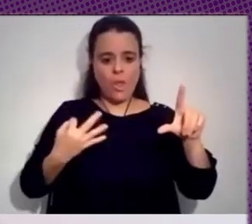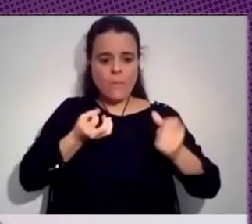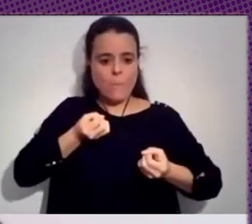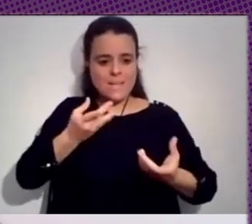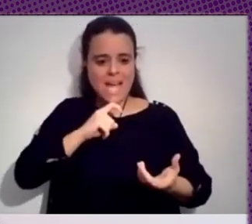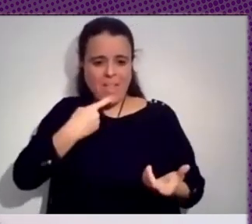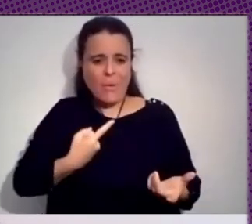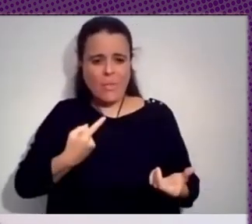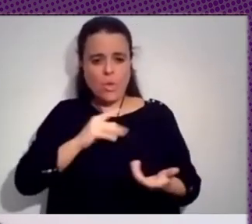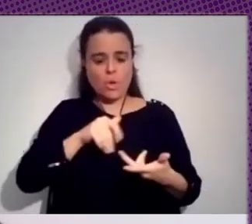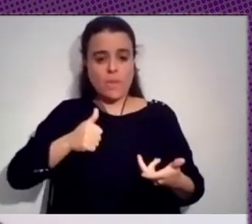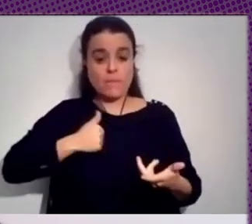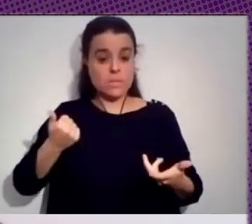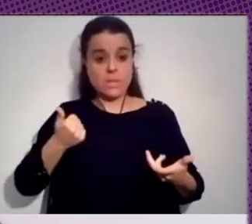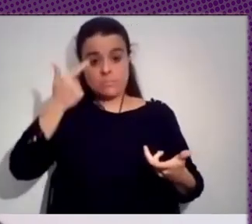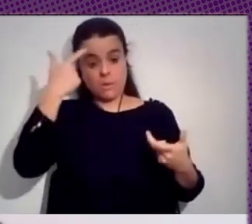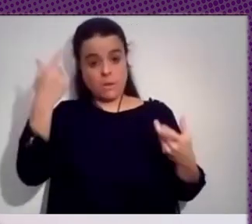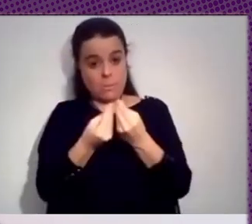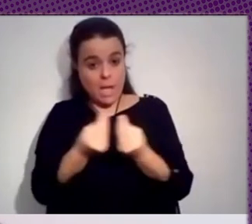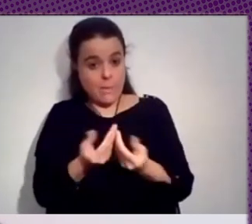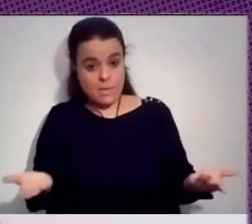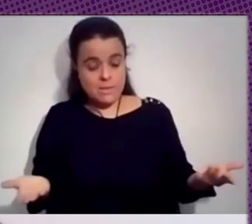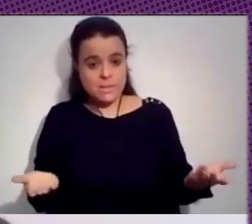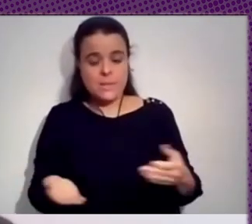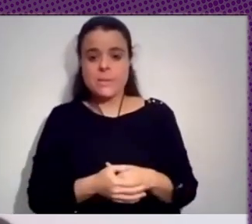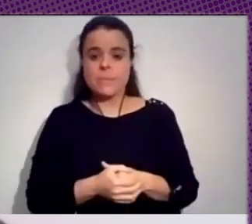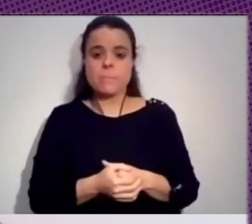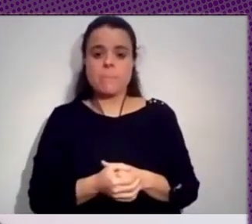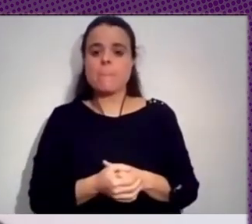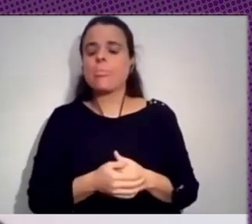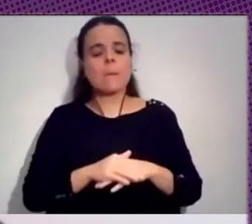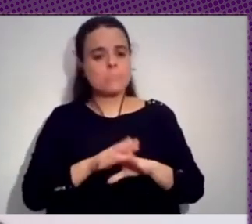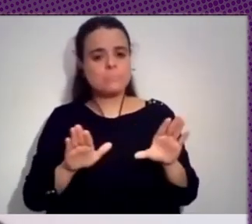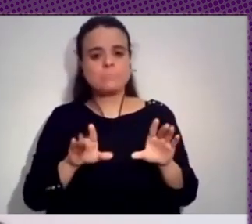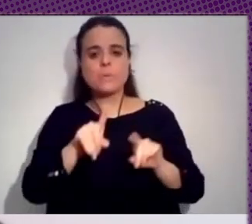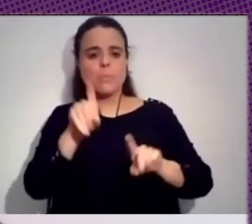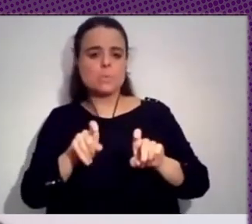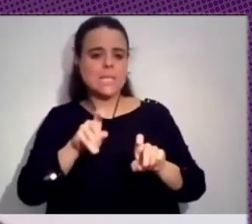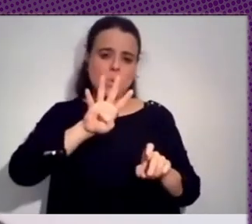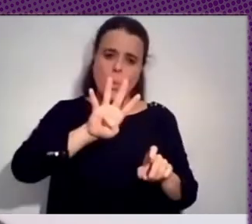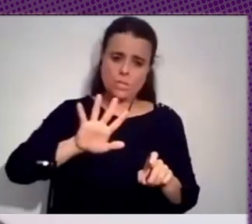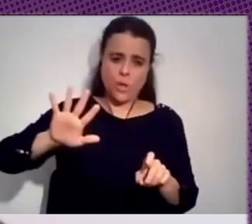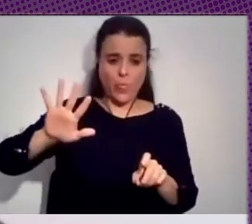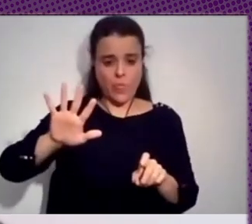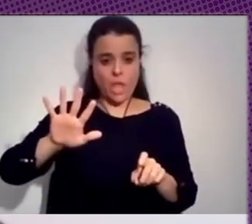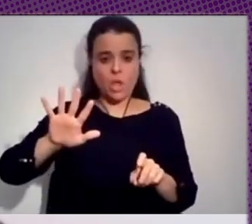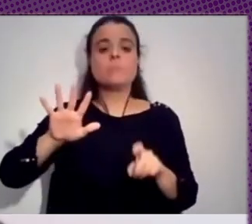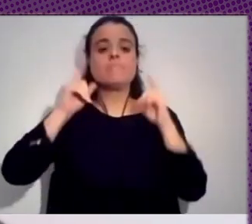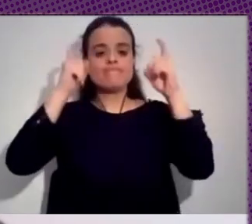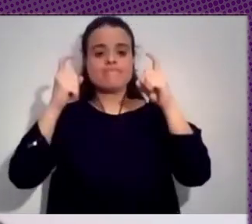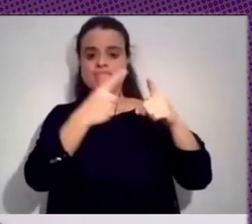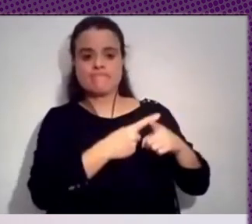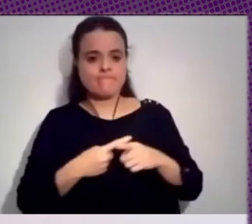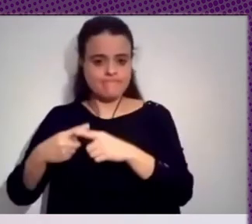lo más paradigmático de todo esto pero vaya hacemos hay 4 o 5 preguntas así que bueno voy a intentar repartirlas hay